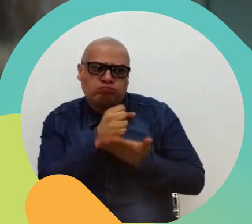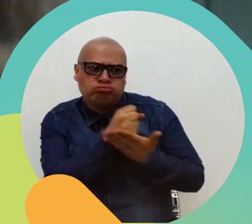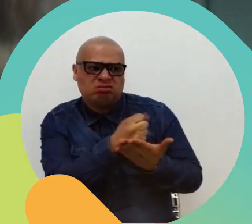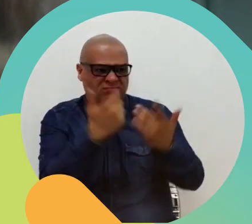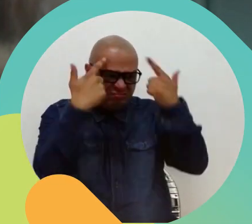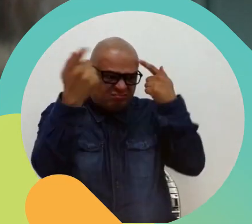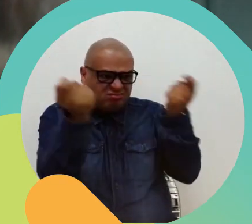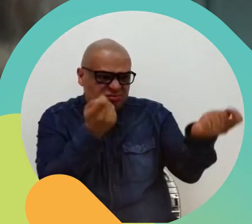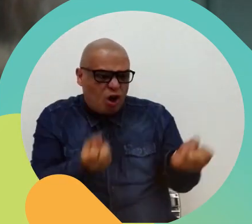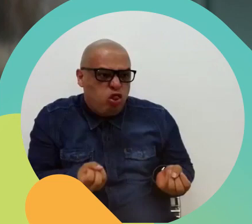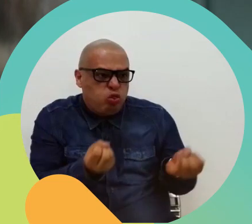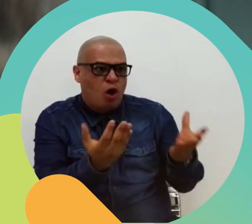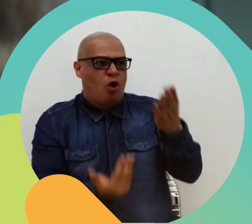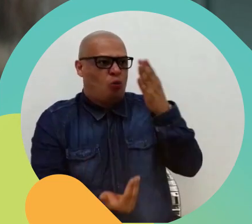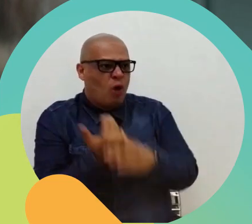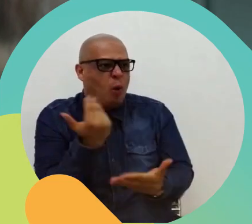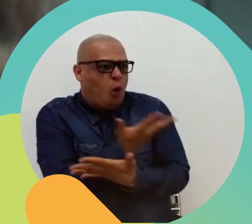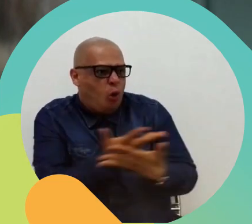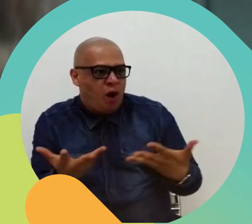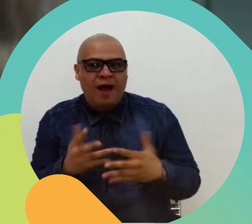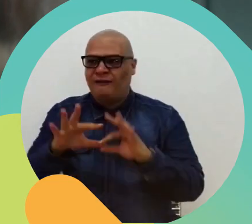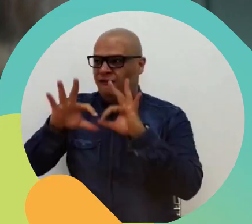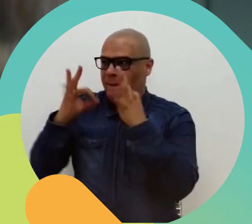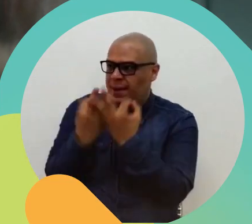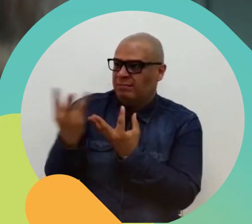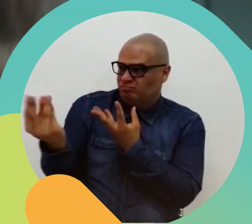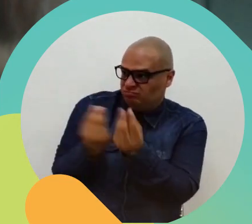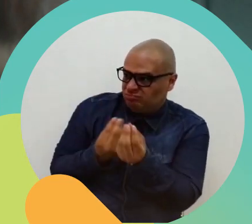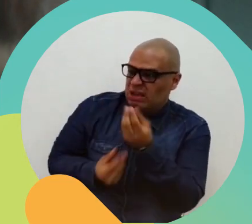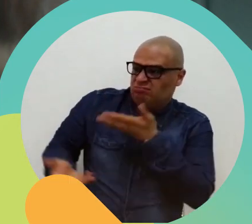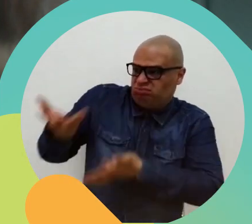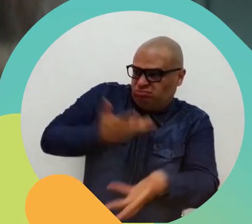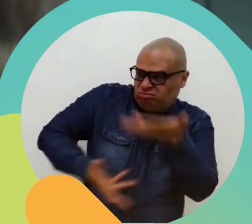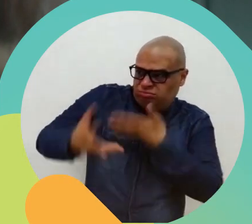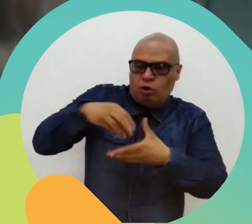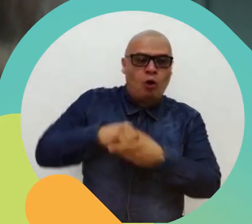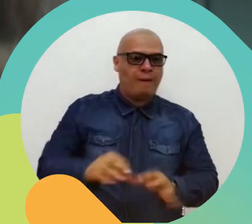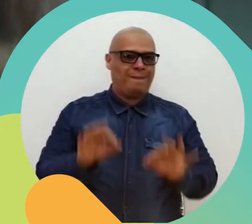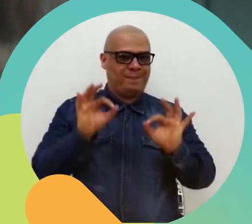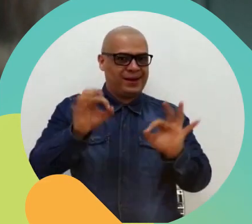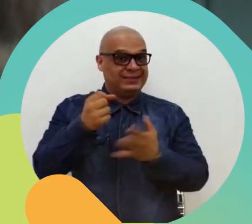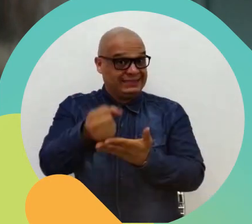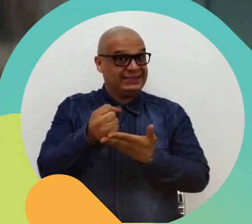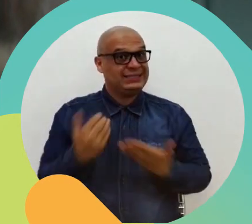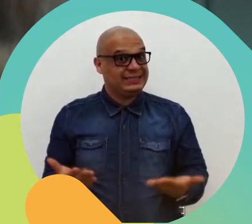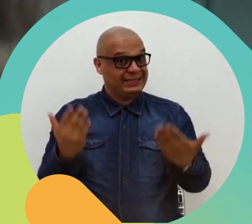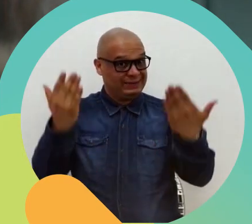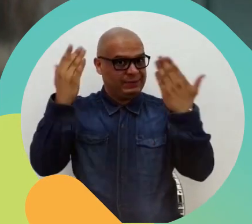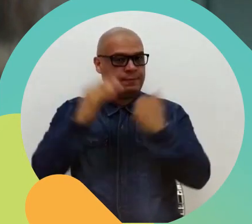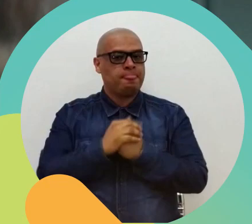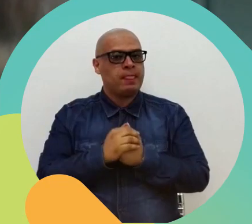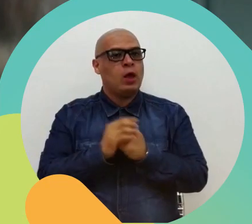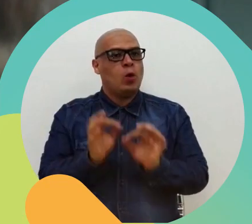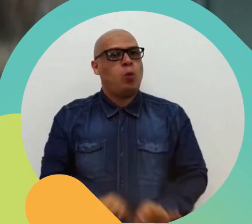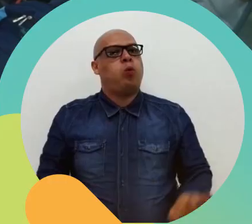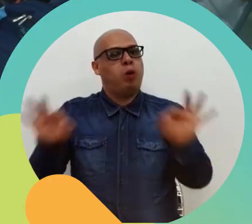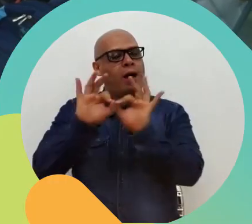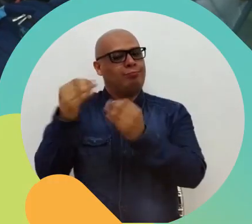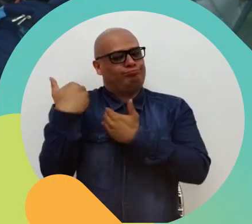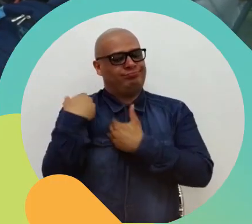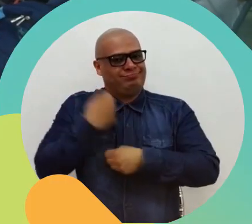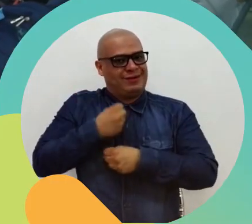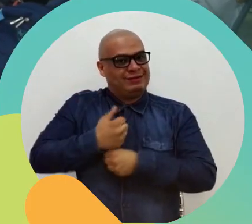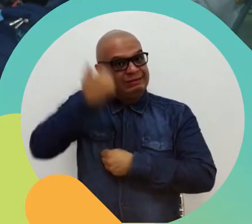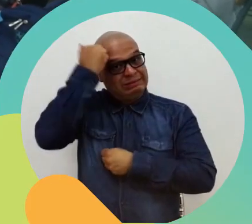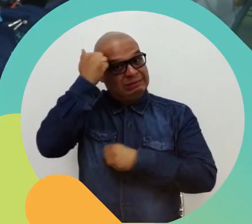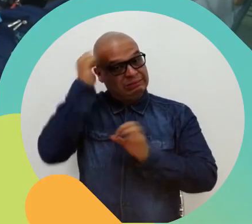nuevas estrategias, a las familias también, nos ha permitido darle un nuevo valor a nuestra labor